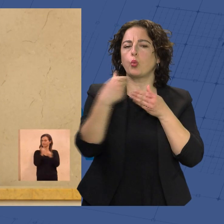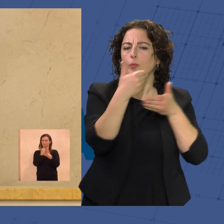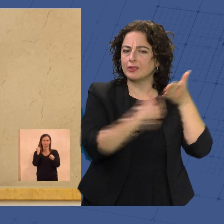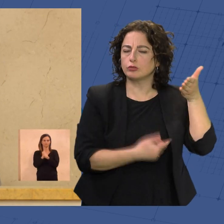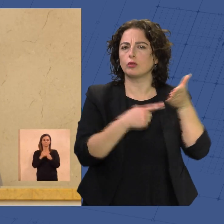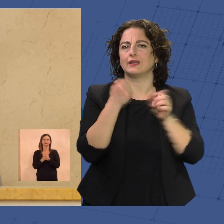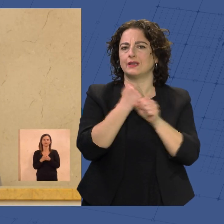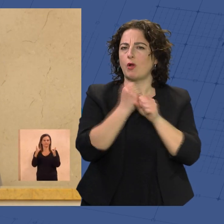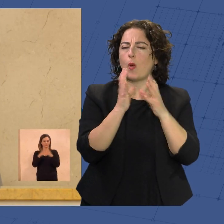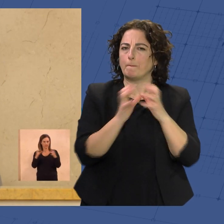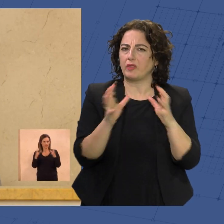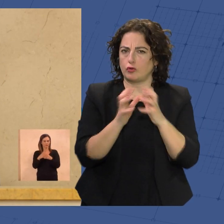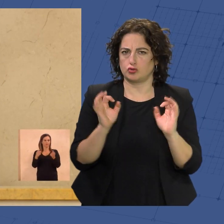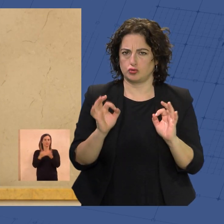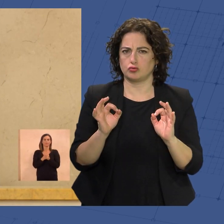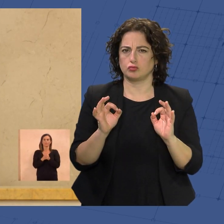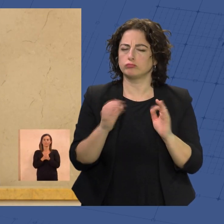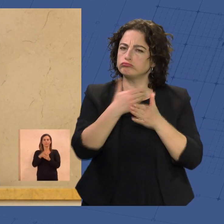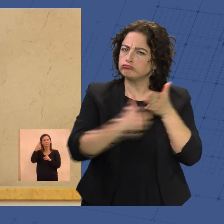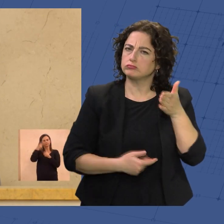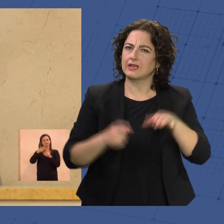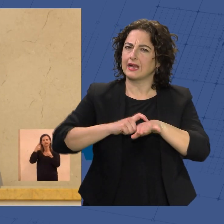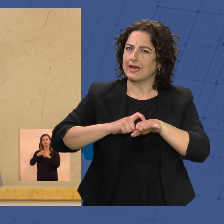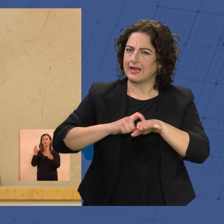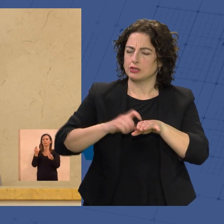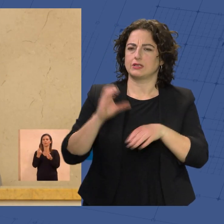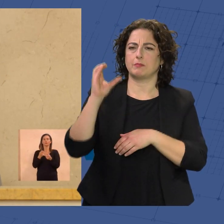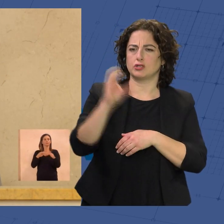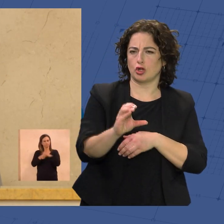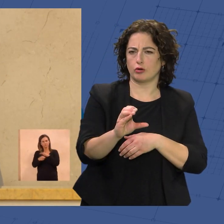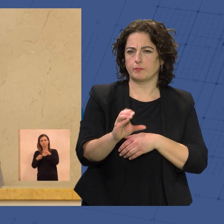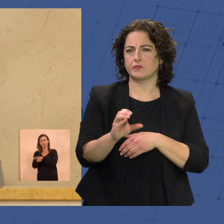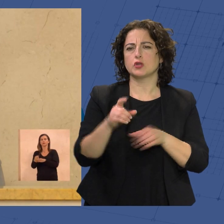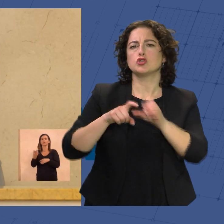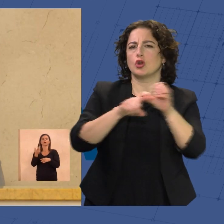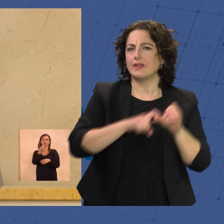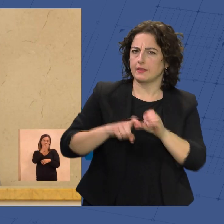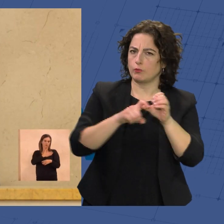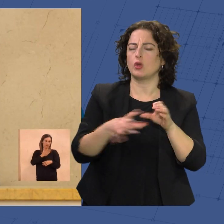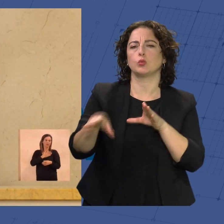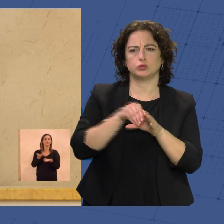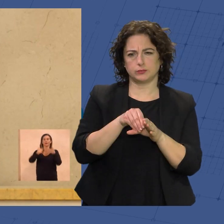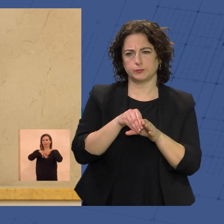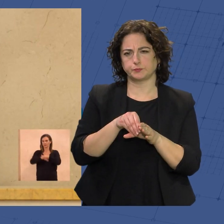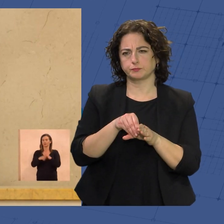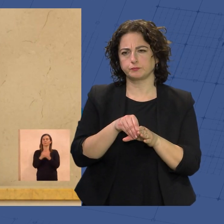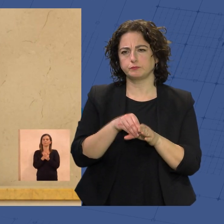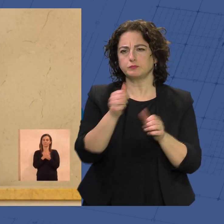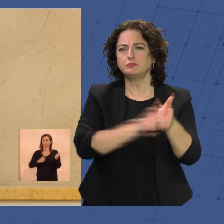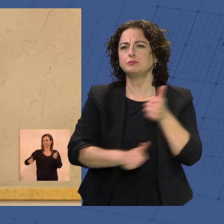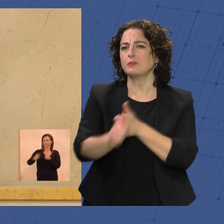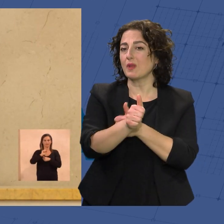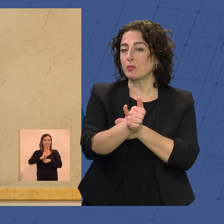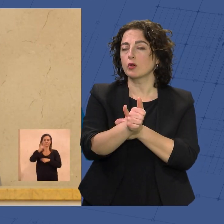ambicioso, de marcado carácter inversor, solidario e inclusivo, que prioriza la